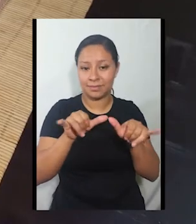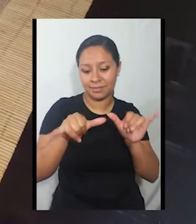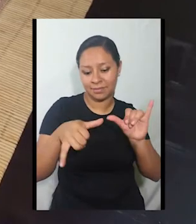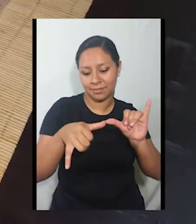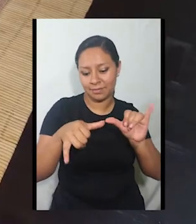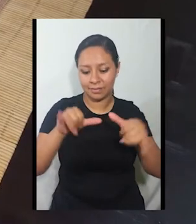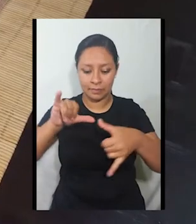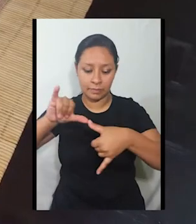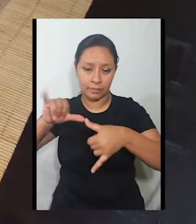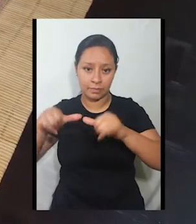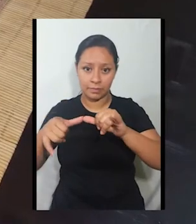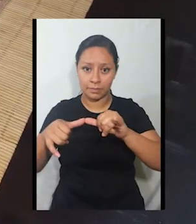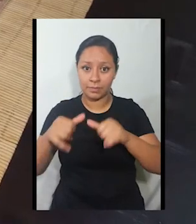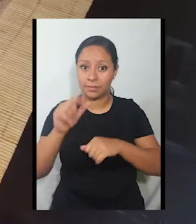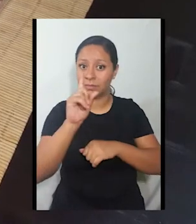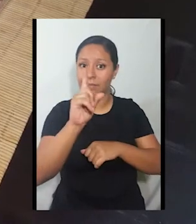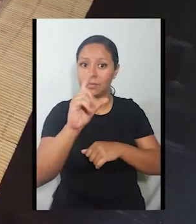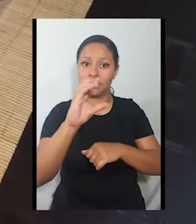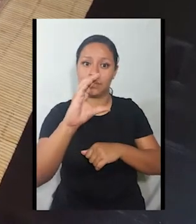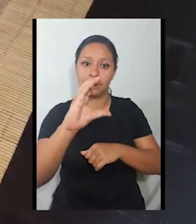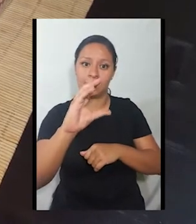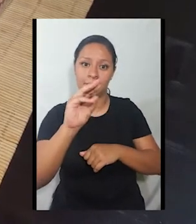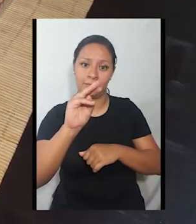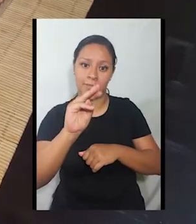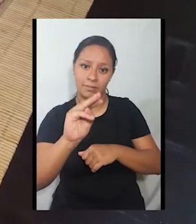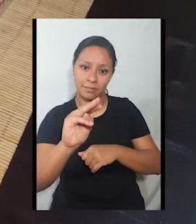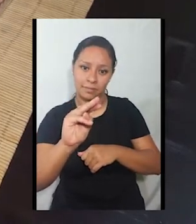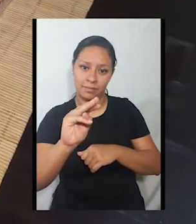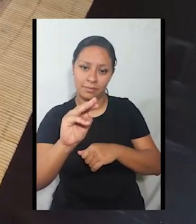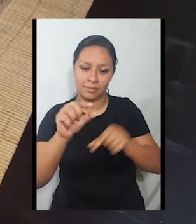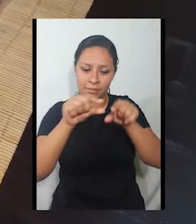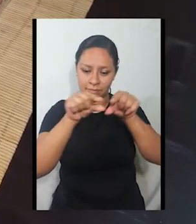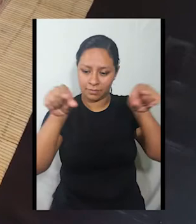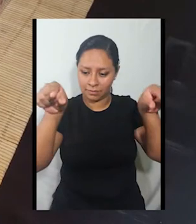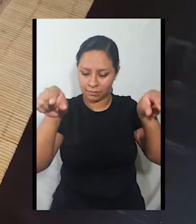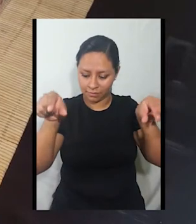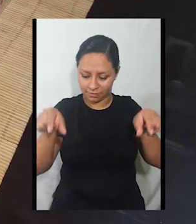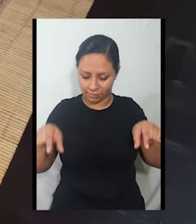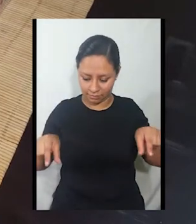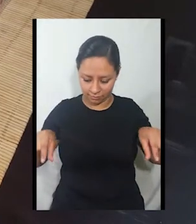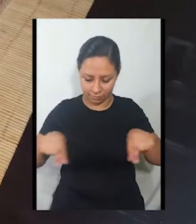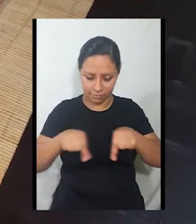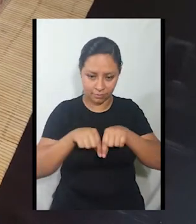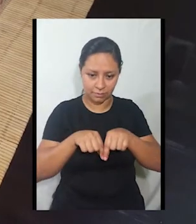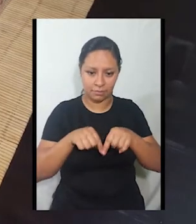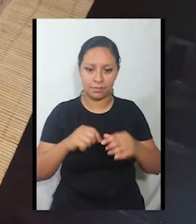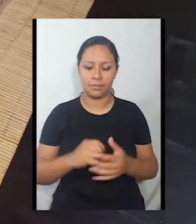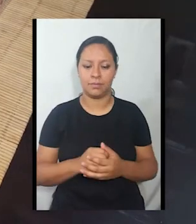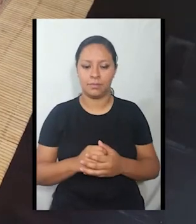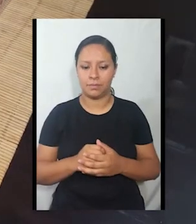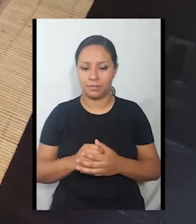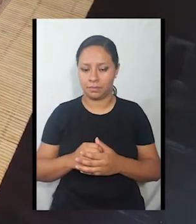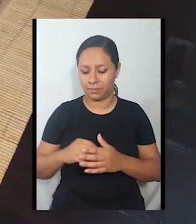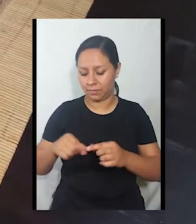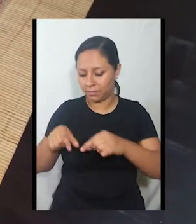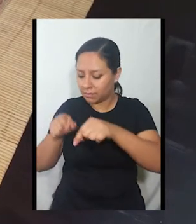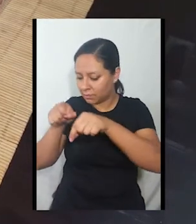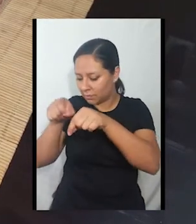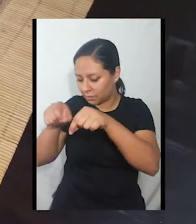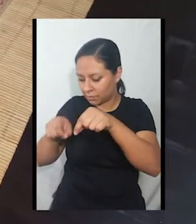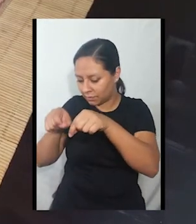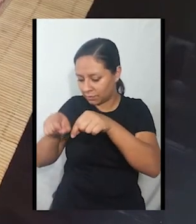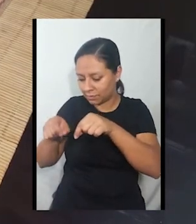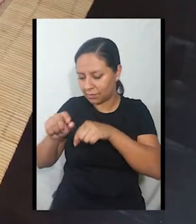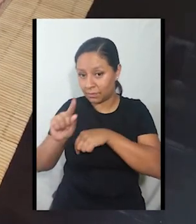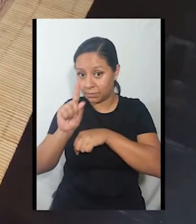a cada lado de nuestra caja de cereal. O la caja que